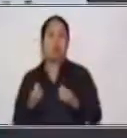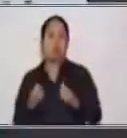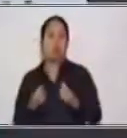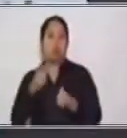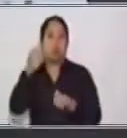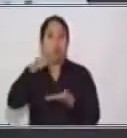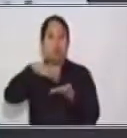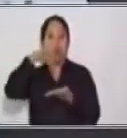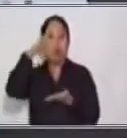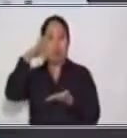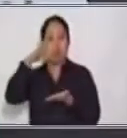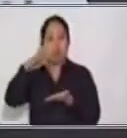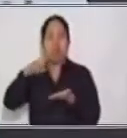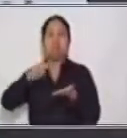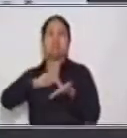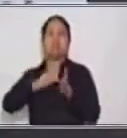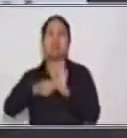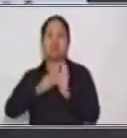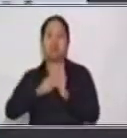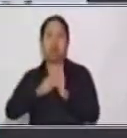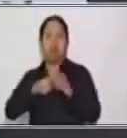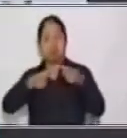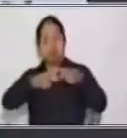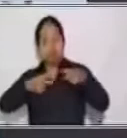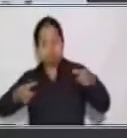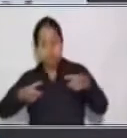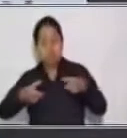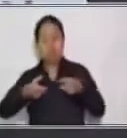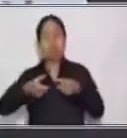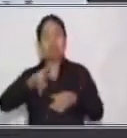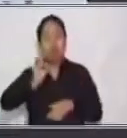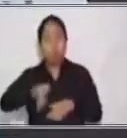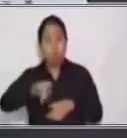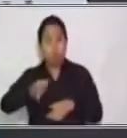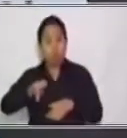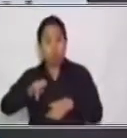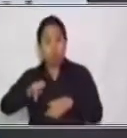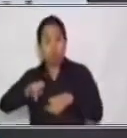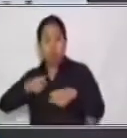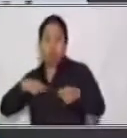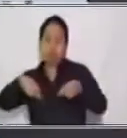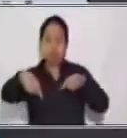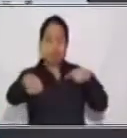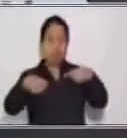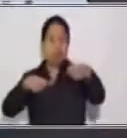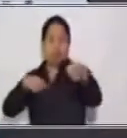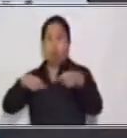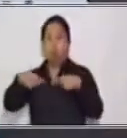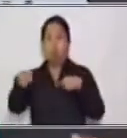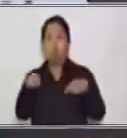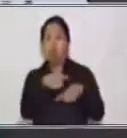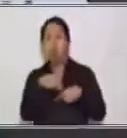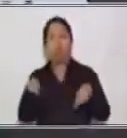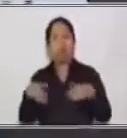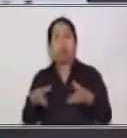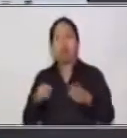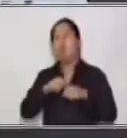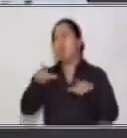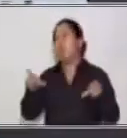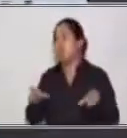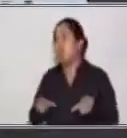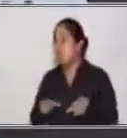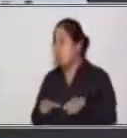la o las monedas que circulan en él para poder realizar cualquier operación comercial. Ya lo habíamos